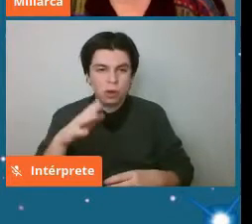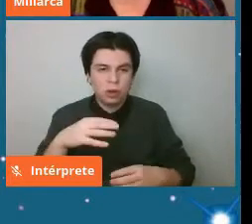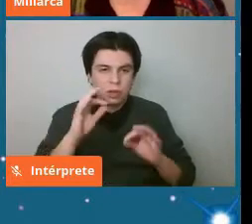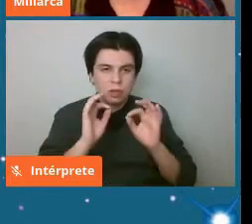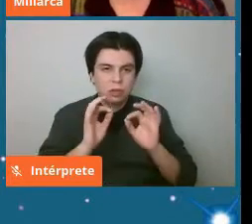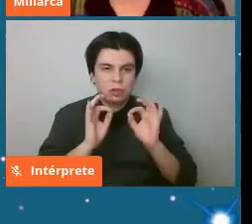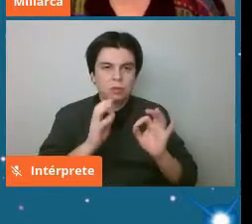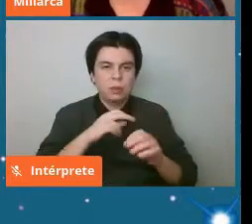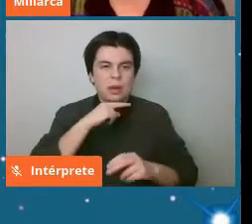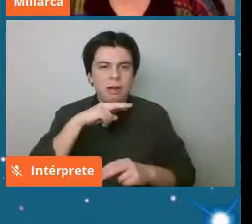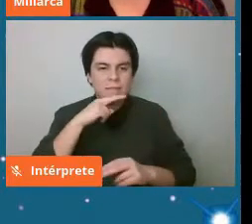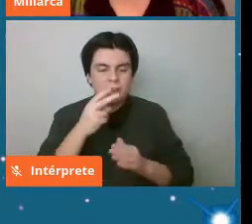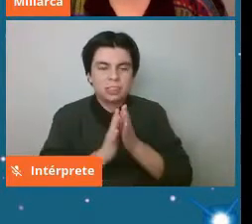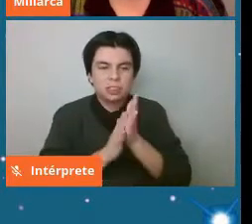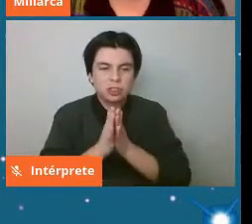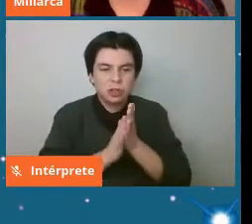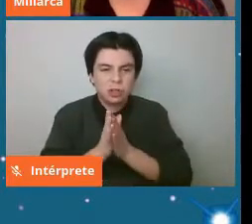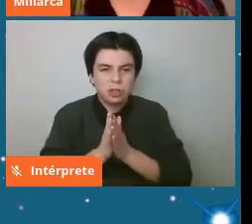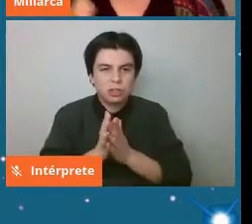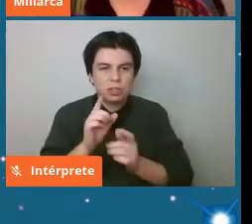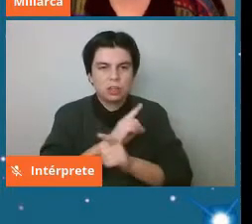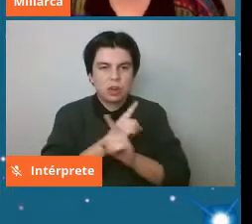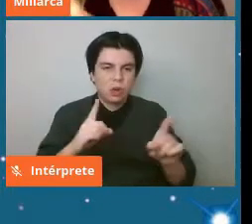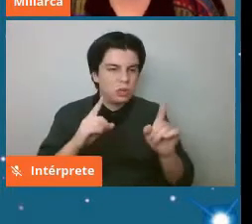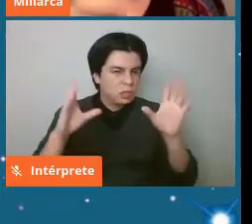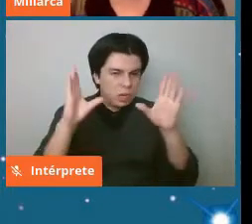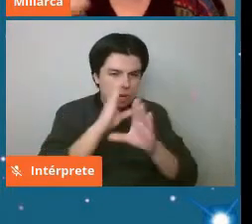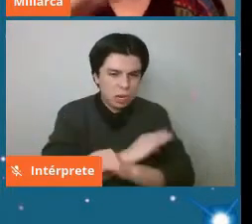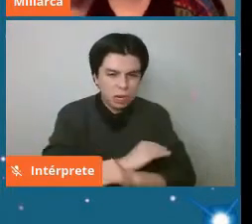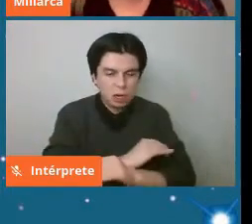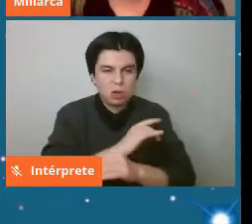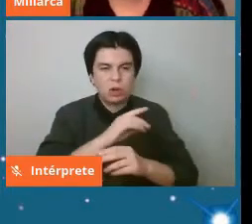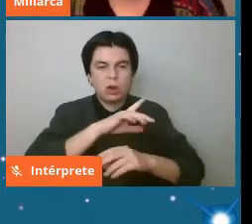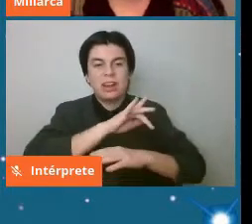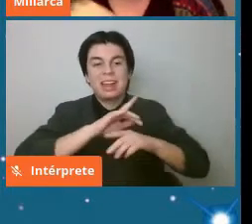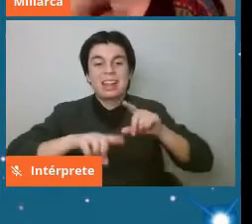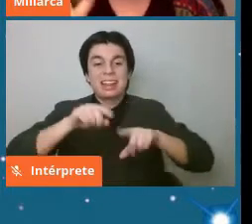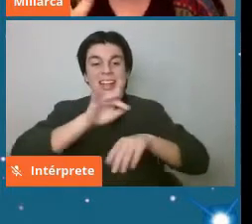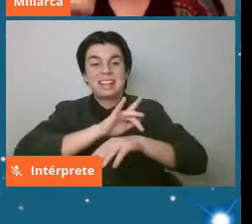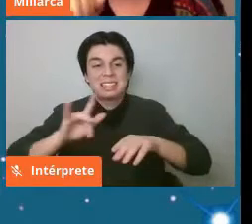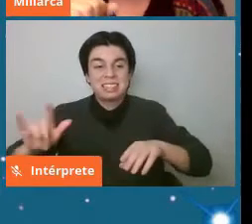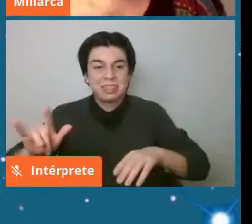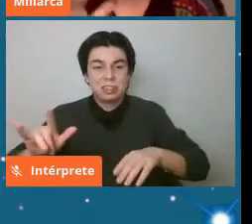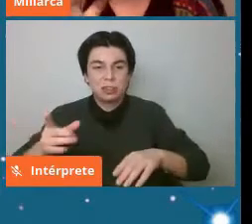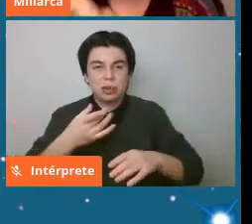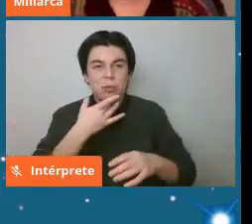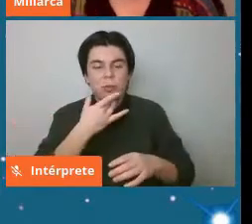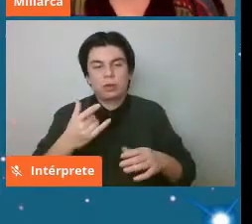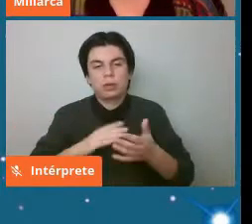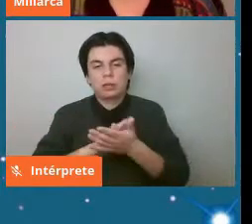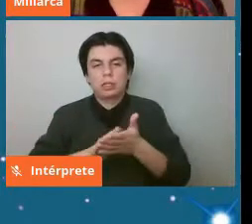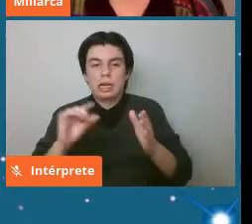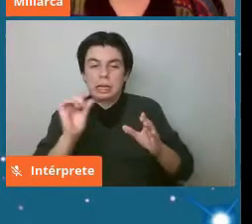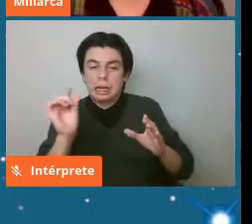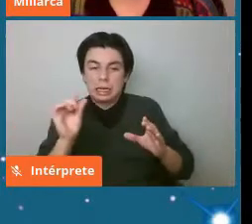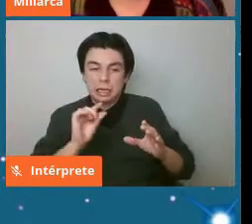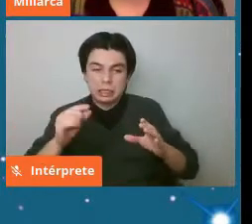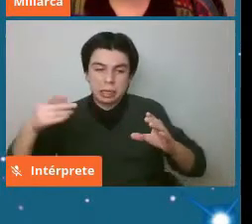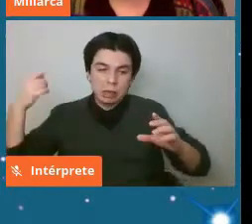es café chocolate no es nunca negro no es nunca a no ser que tenga una corteza porque cayó recién